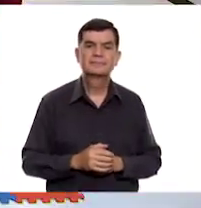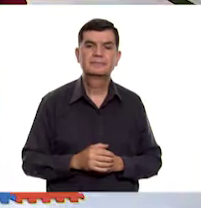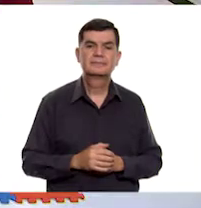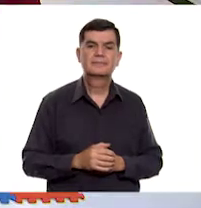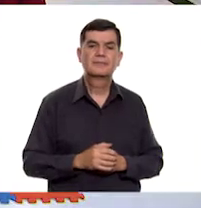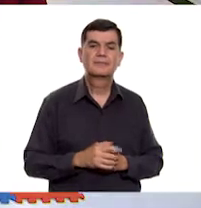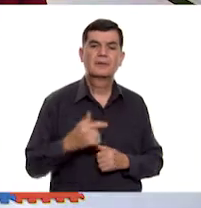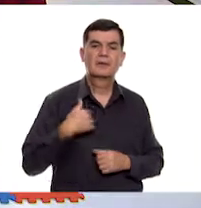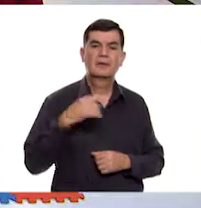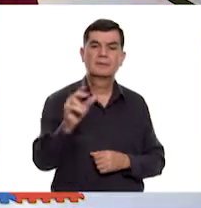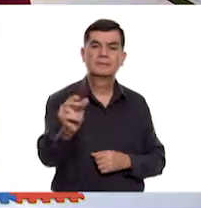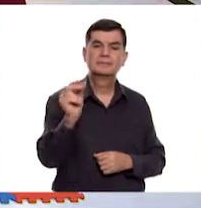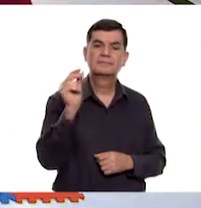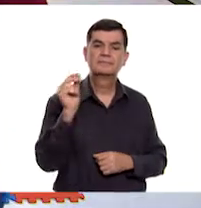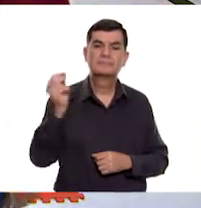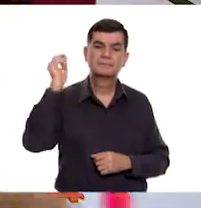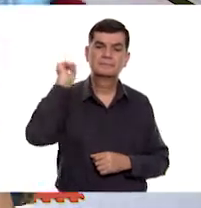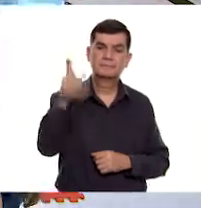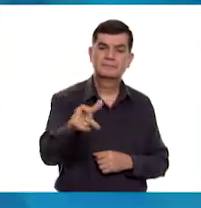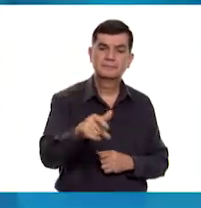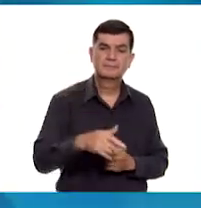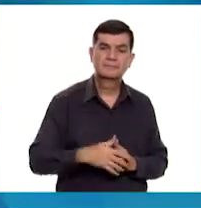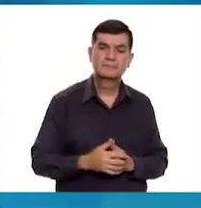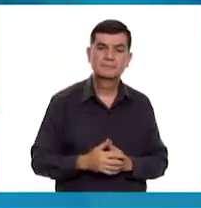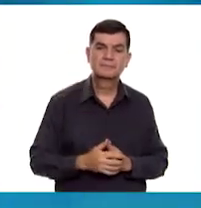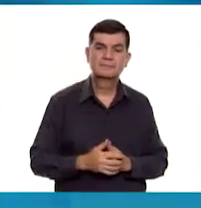A ver, ya lo tengo listo y ahí va. ¡Lanza!